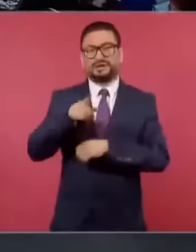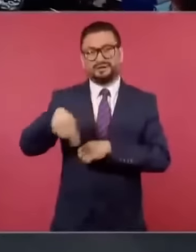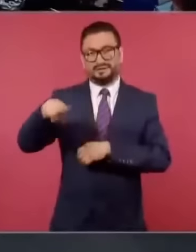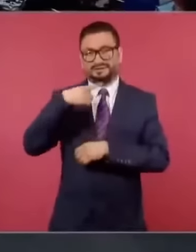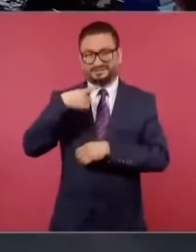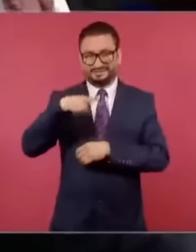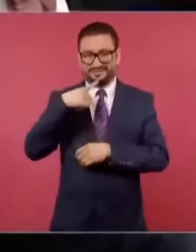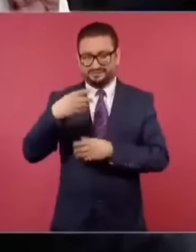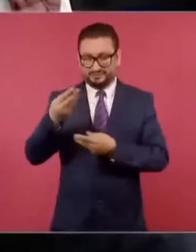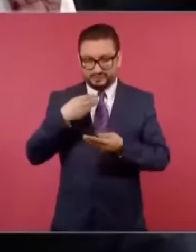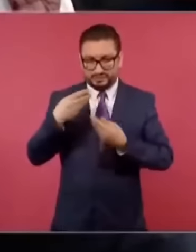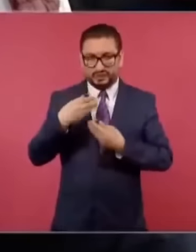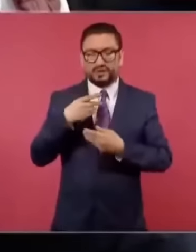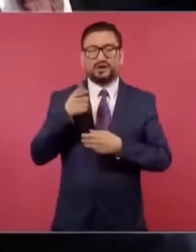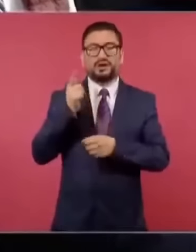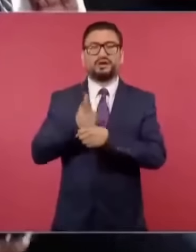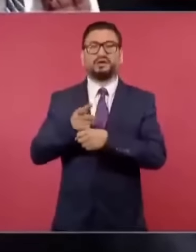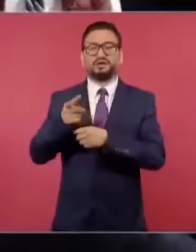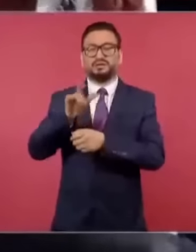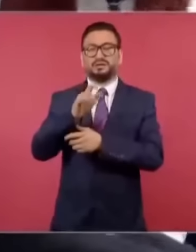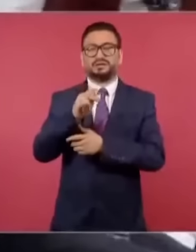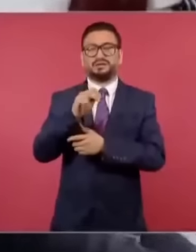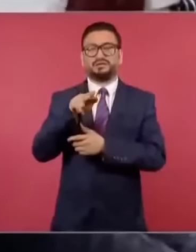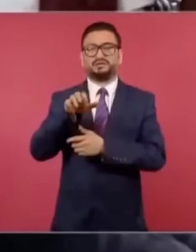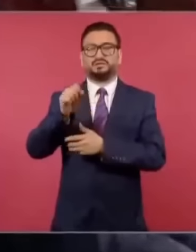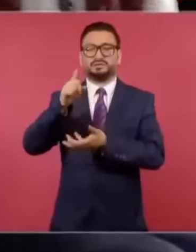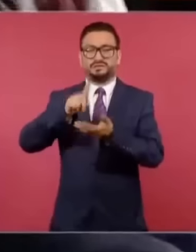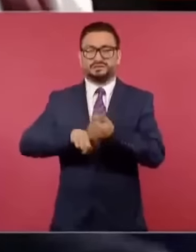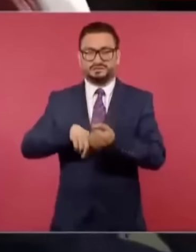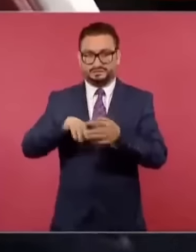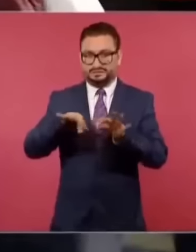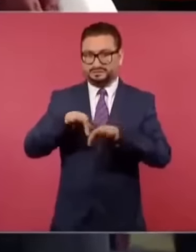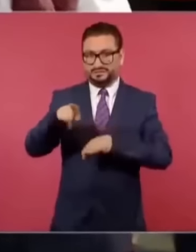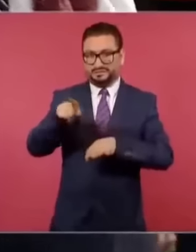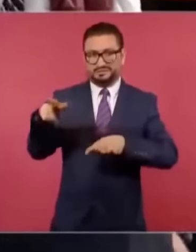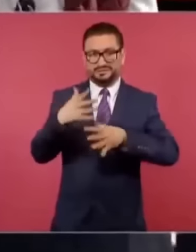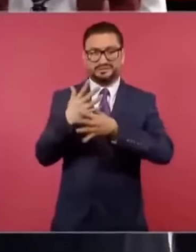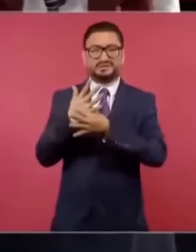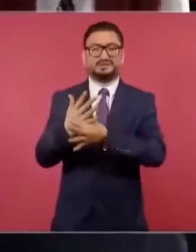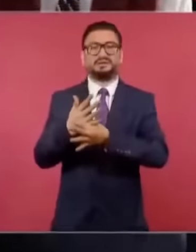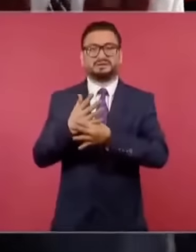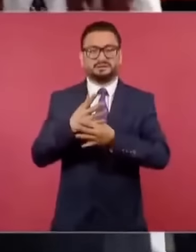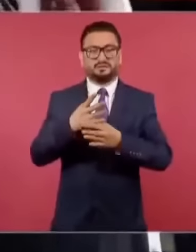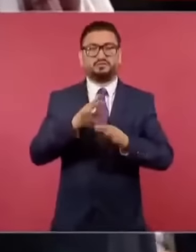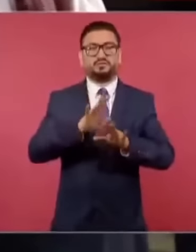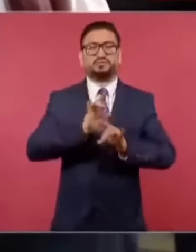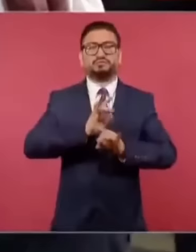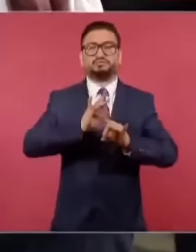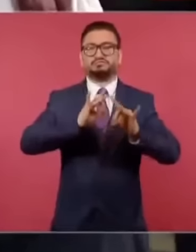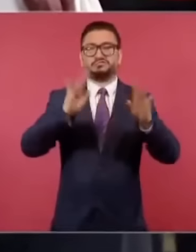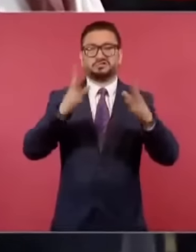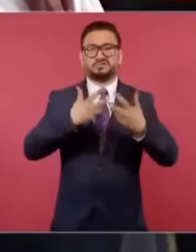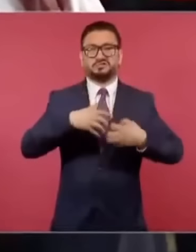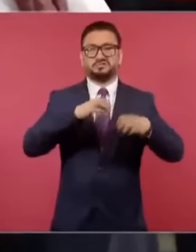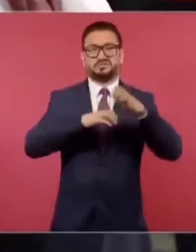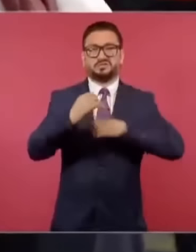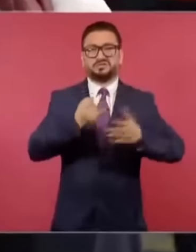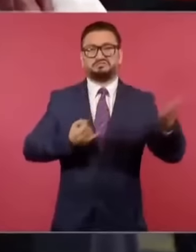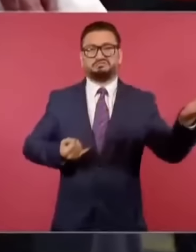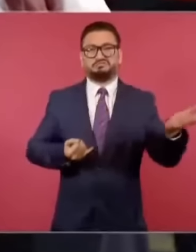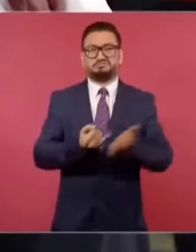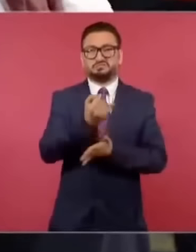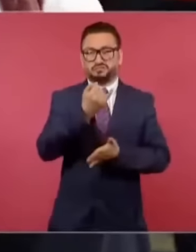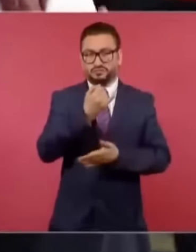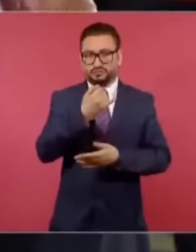recibimos por parte de trabajadores de Latinos, ha habido una arbitrariedad por parte de la empresa, que en